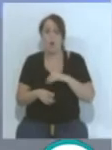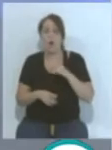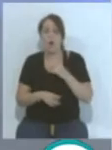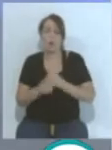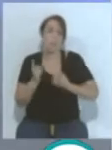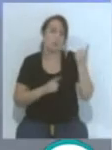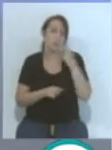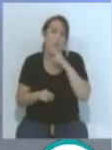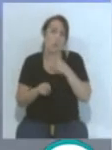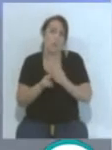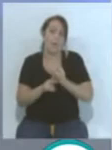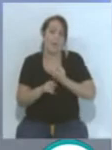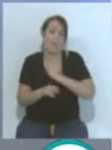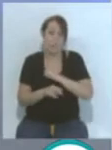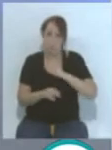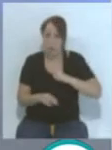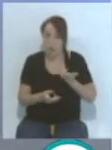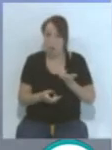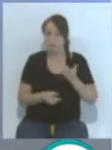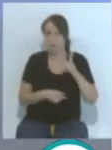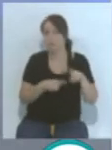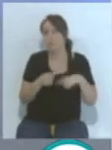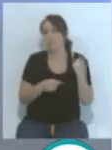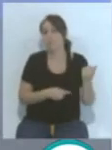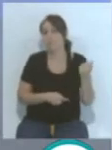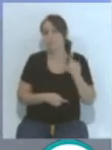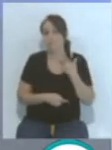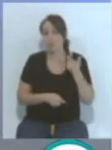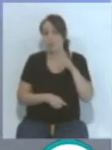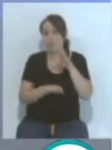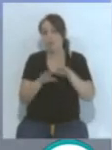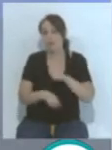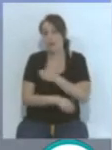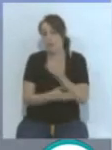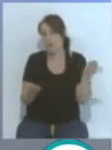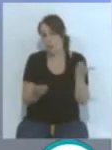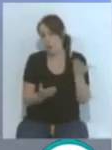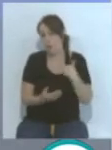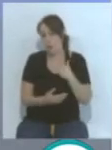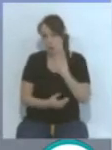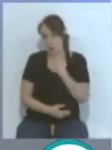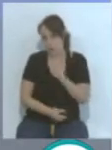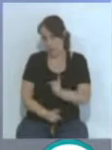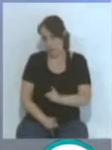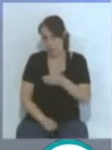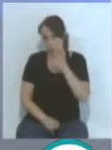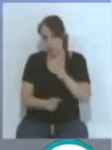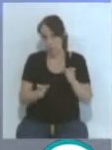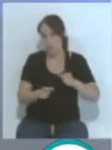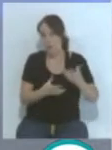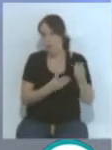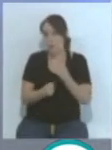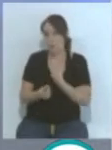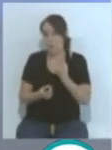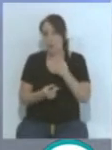en nombre propio, no se hacen eco de lo que es el resto de los aficionados, porque hay mucha gente que habla como si todos los aficionados